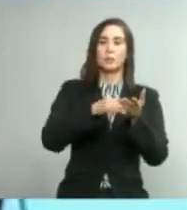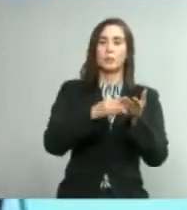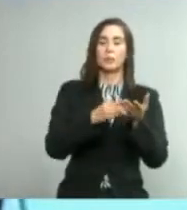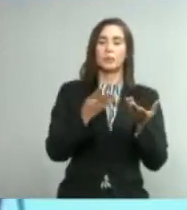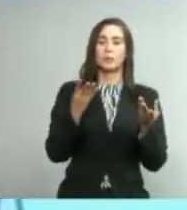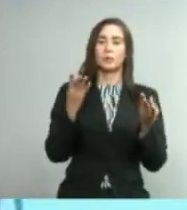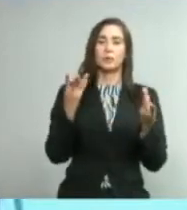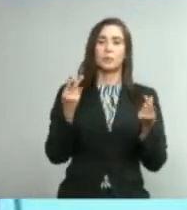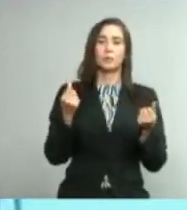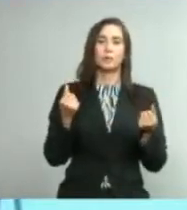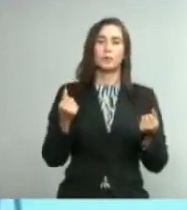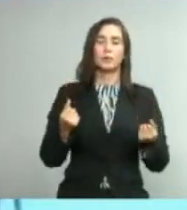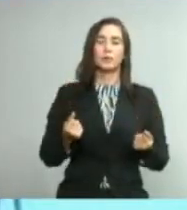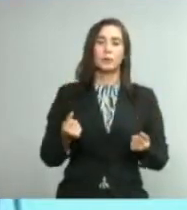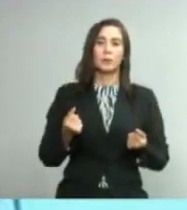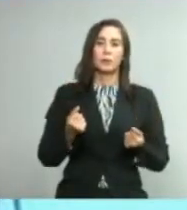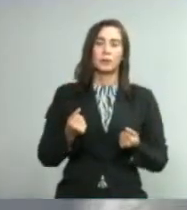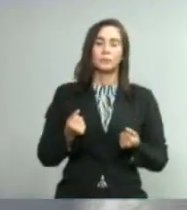Sí,